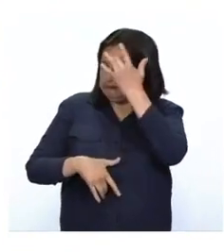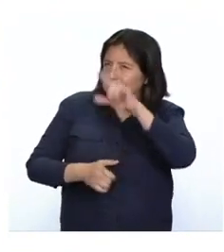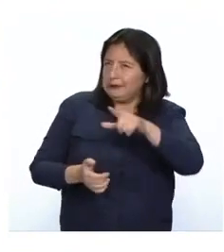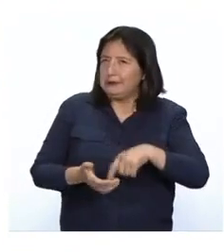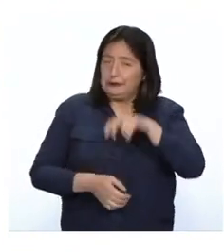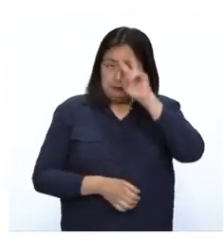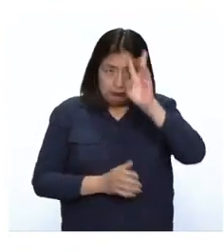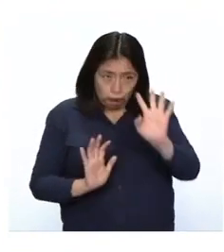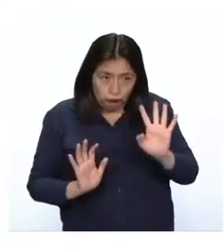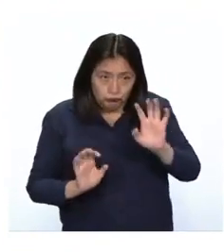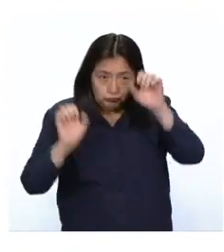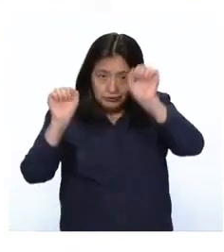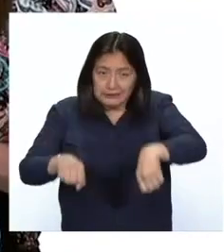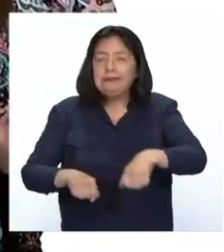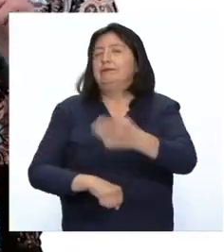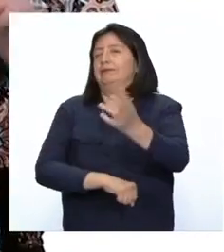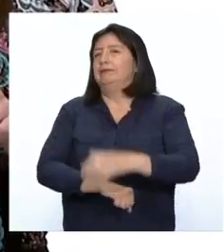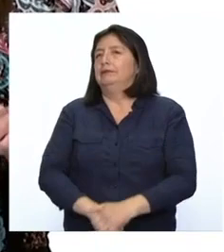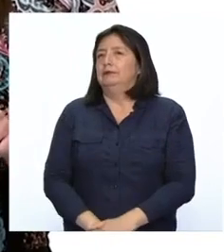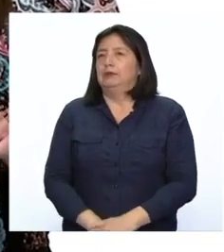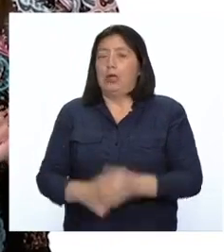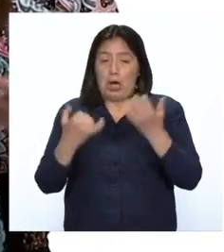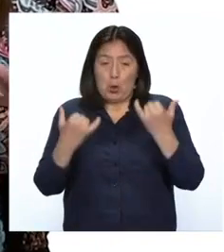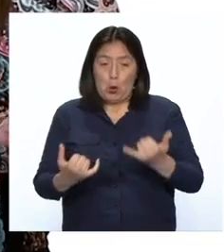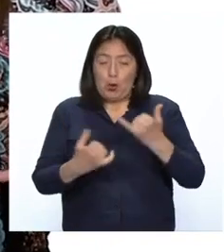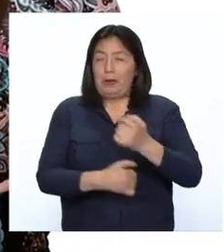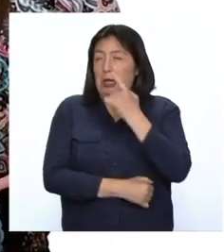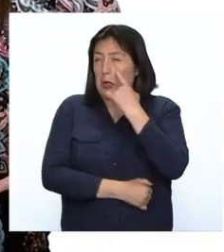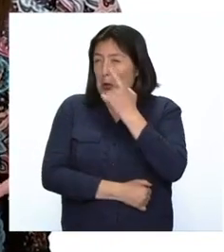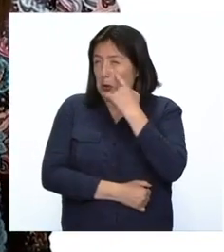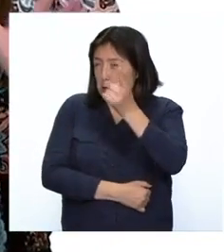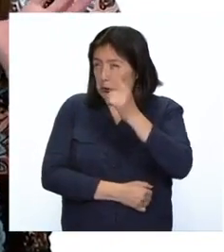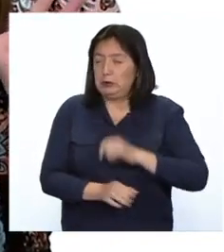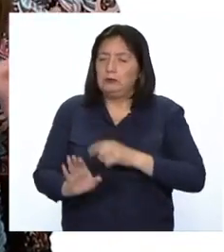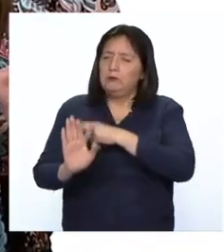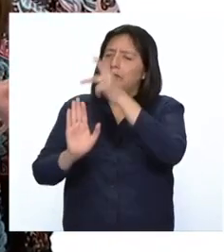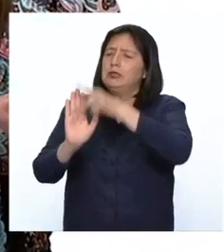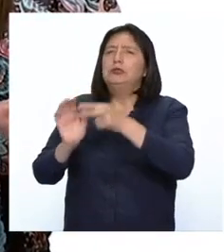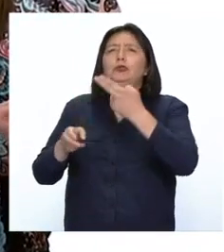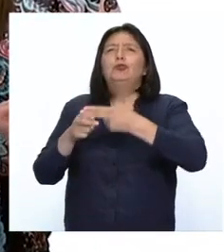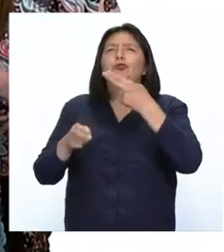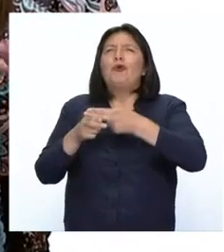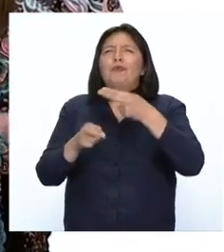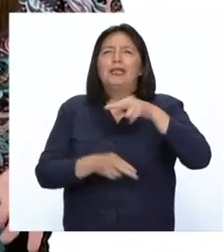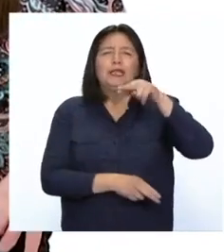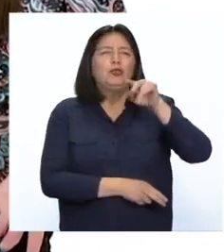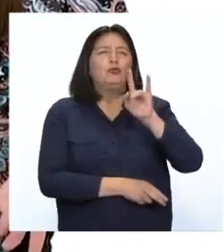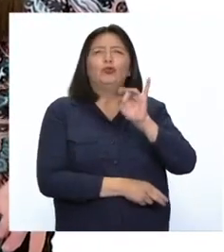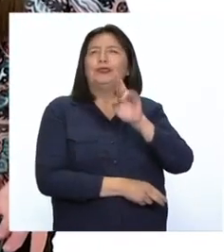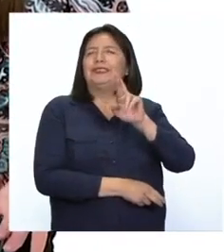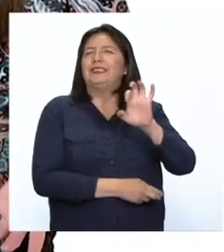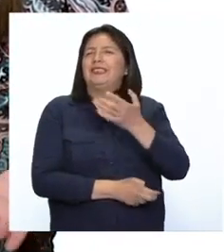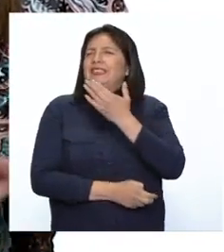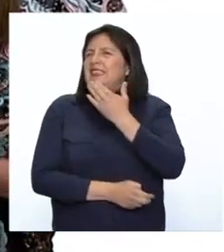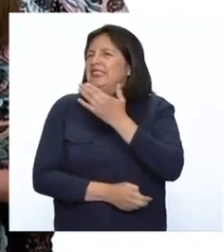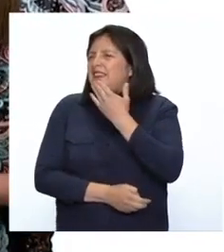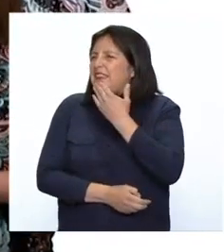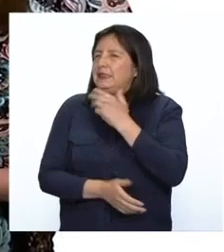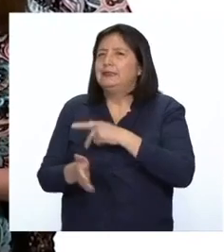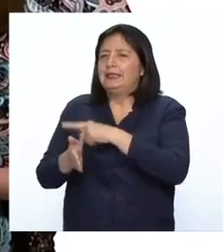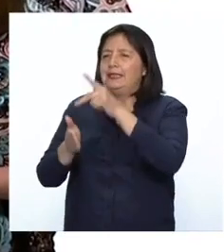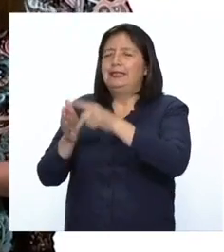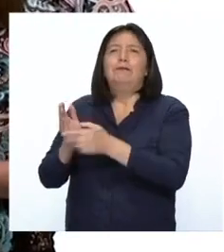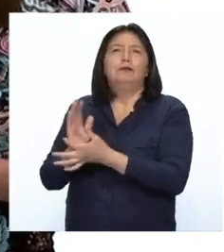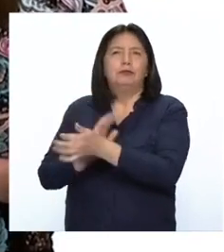Perú? ¡Sí! Hoy conoceremos un proyecto llamado Nutri-Educate a cargo de la nutricionista